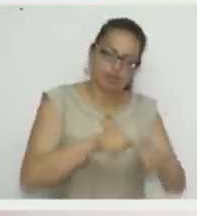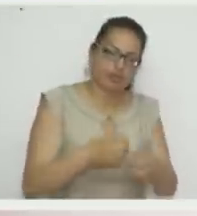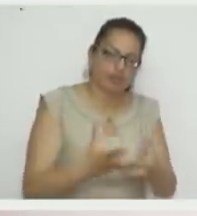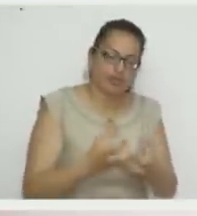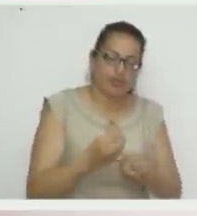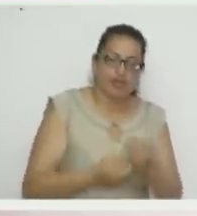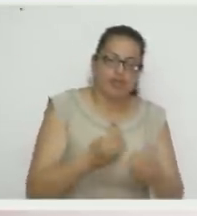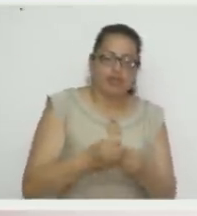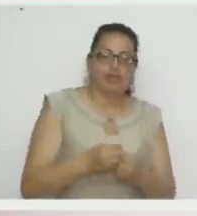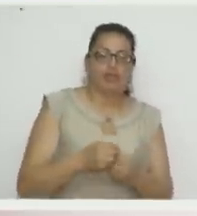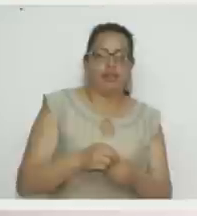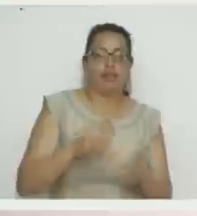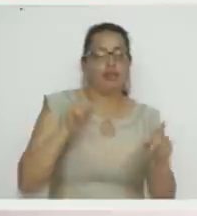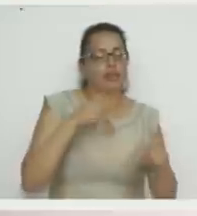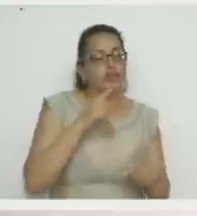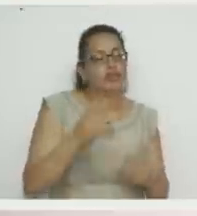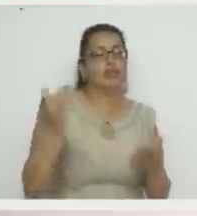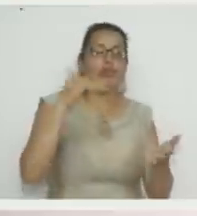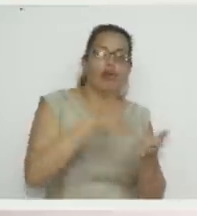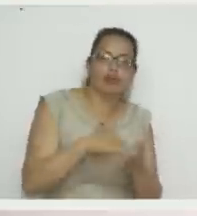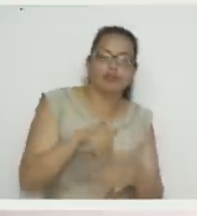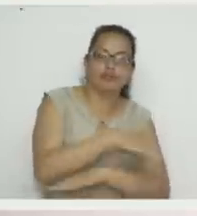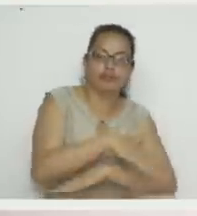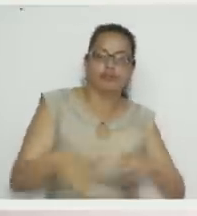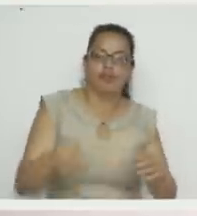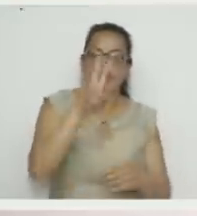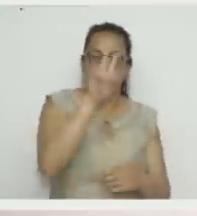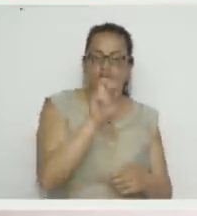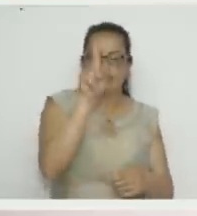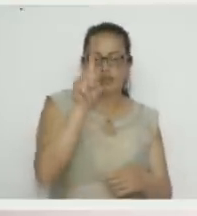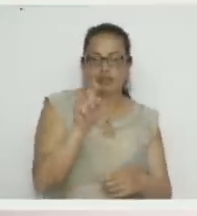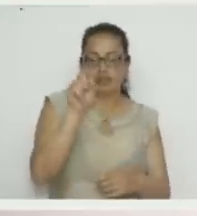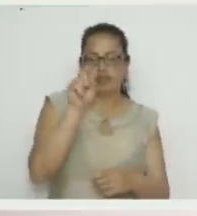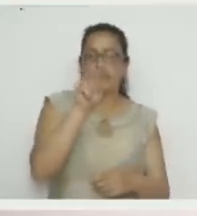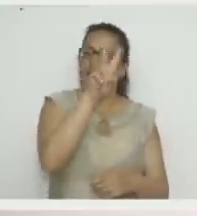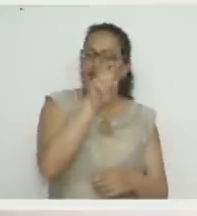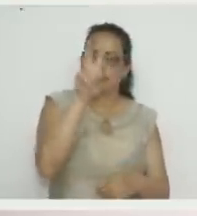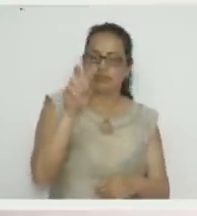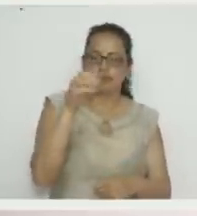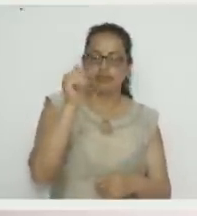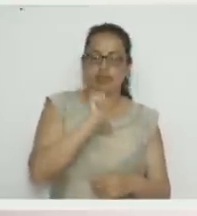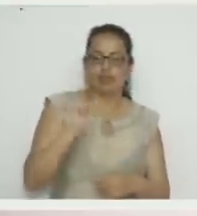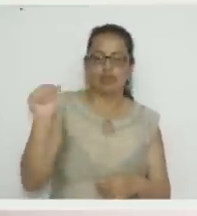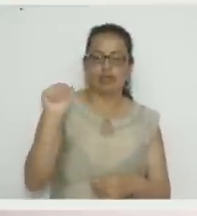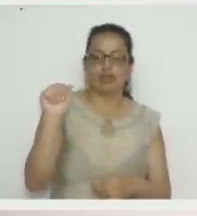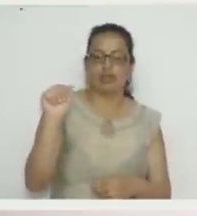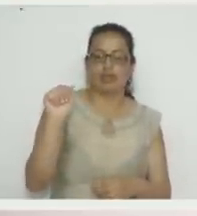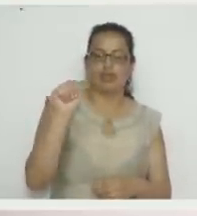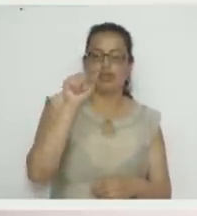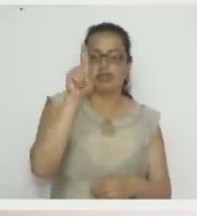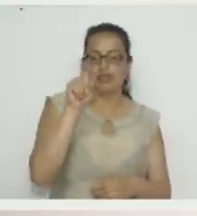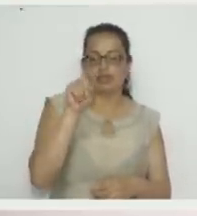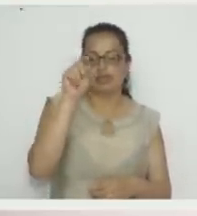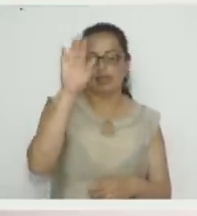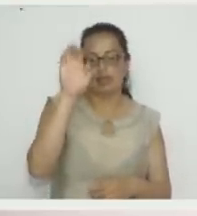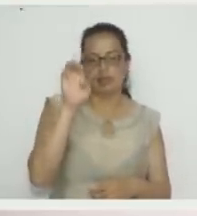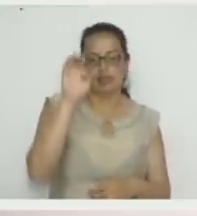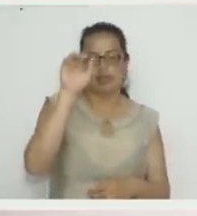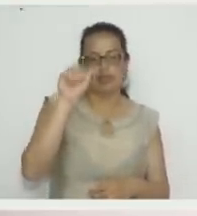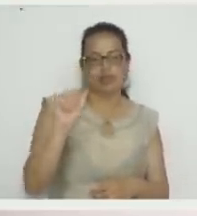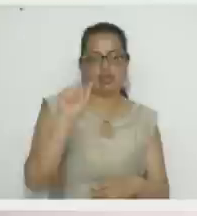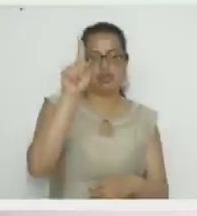con Lina. Me están pidiendo la dirección, la dirección es Carrera 77A, número 69A64